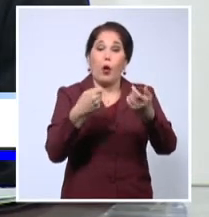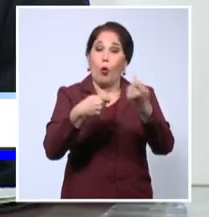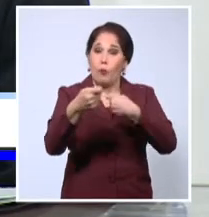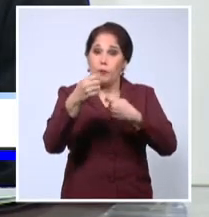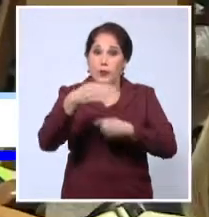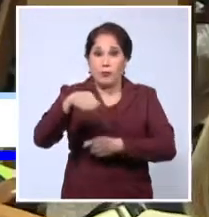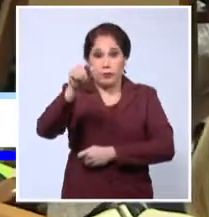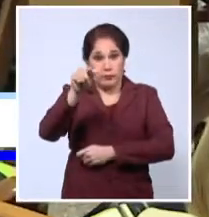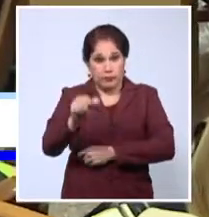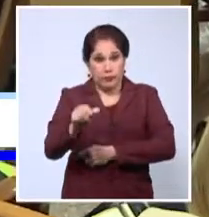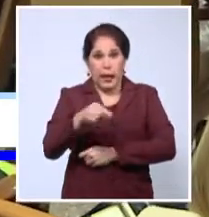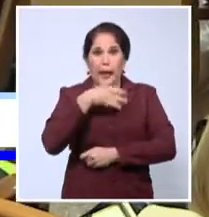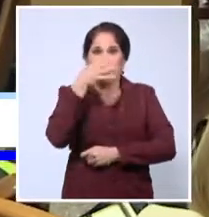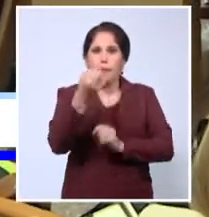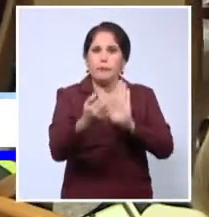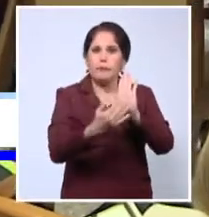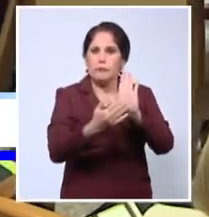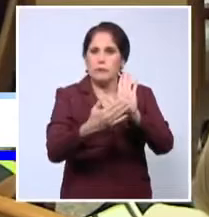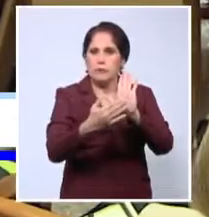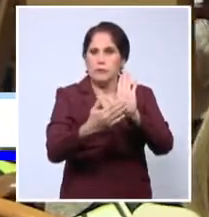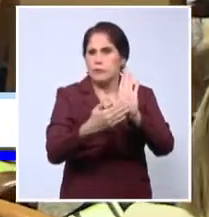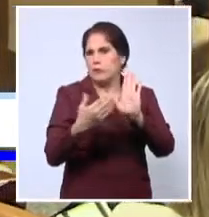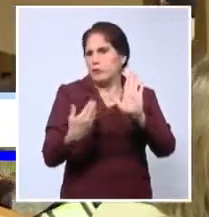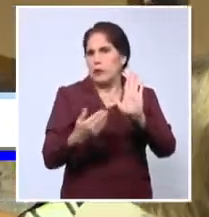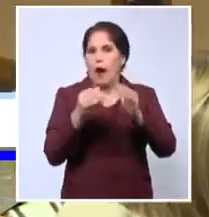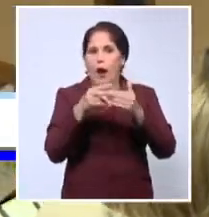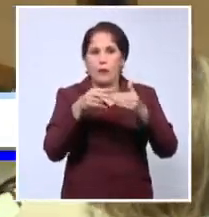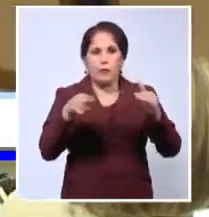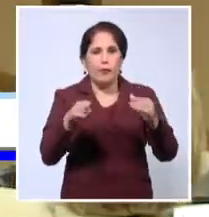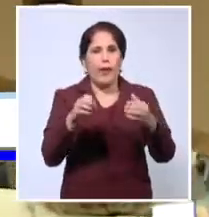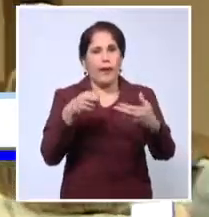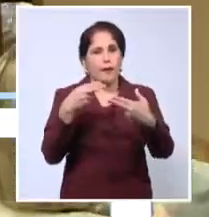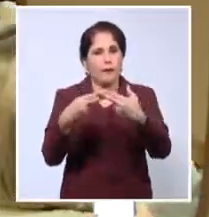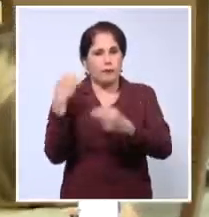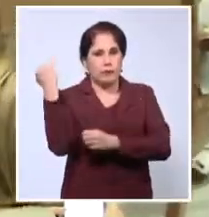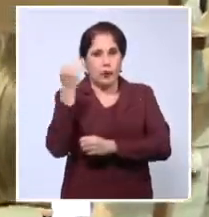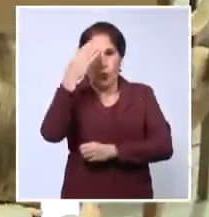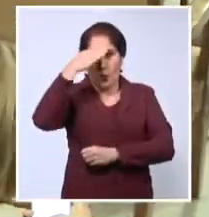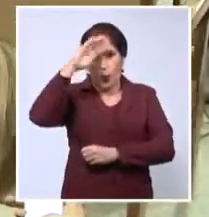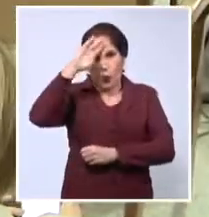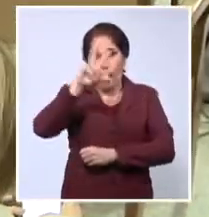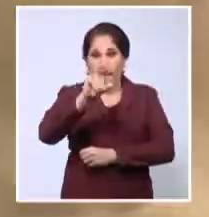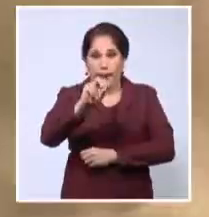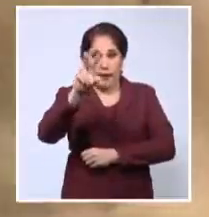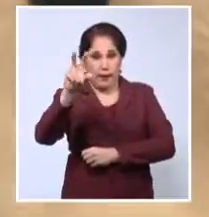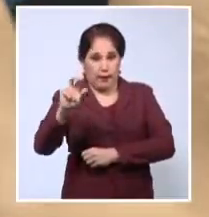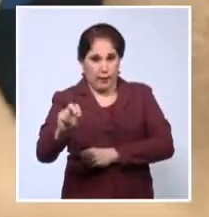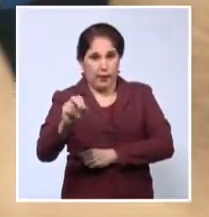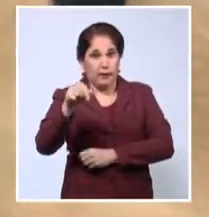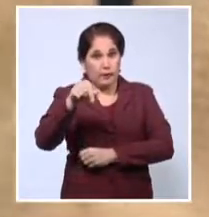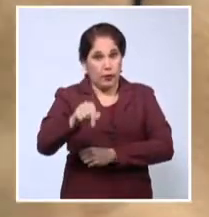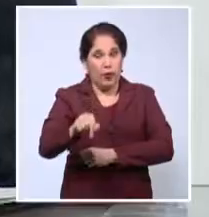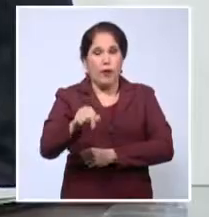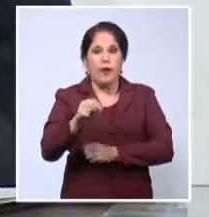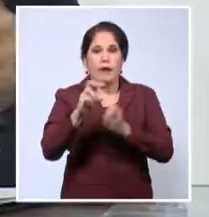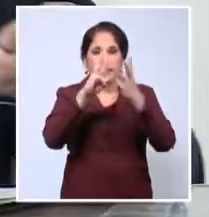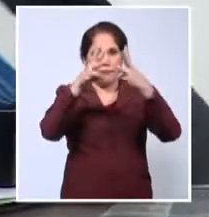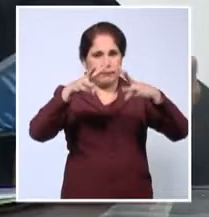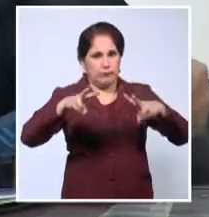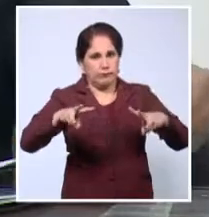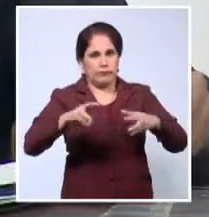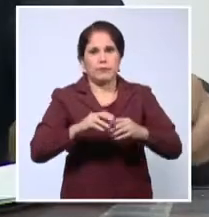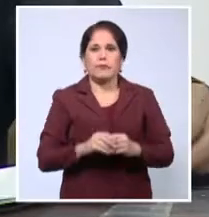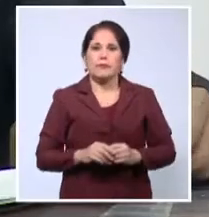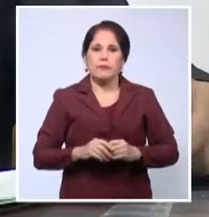Rodrigo Malmierca, presentó el portafolio al inaugurar el foro empresarial Cuba 2020 que sesiona de manera virtual. Una